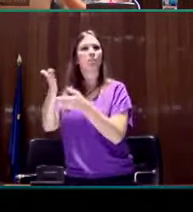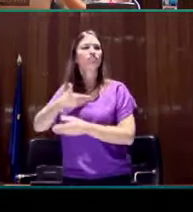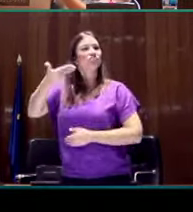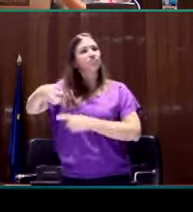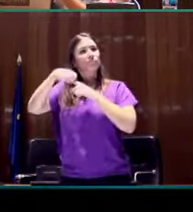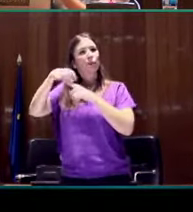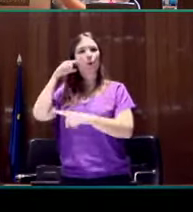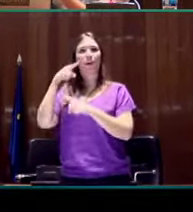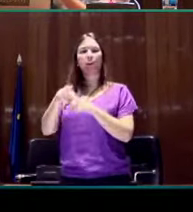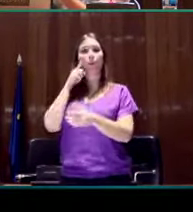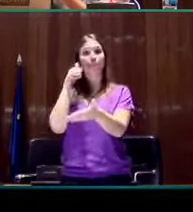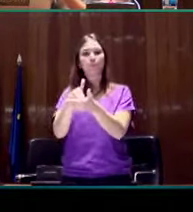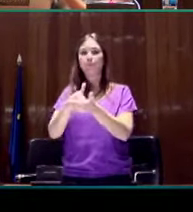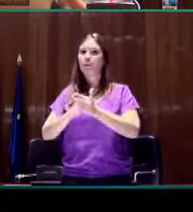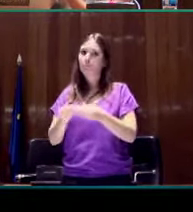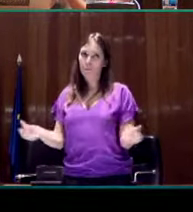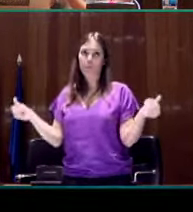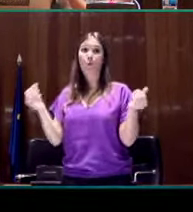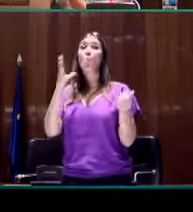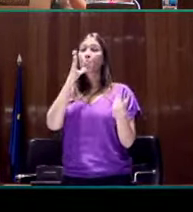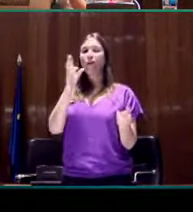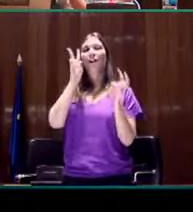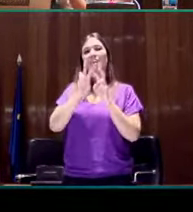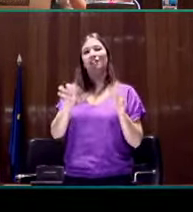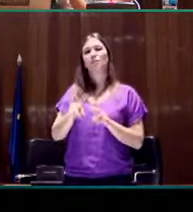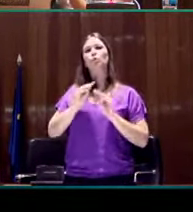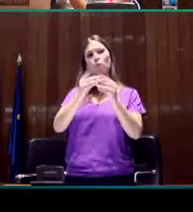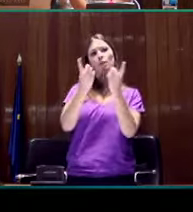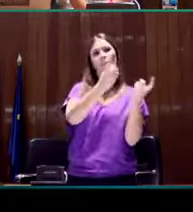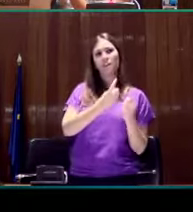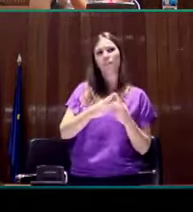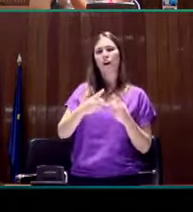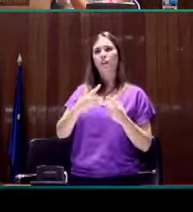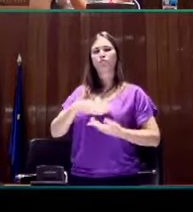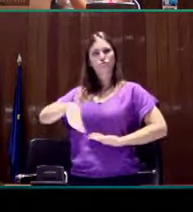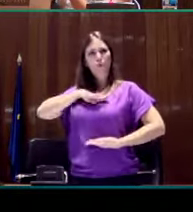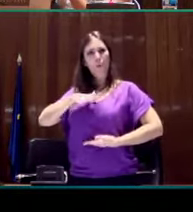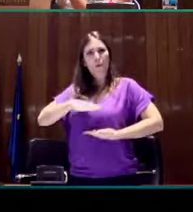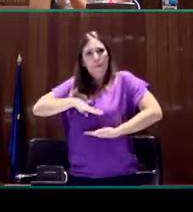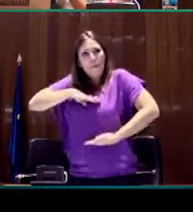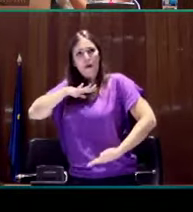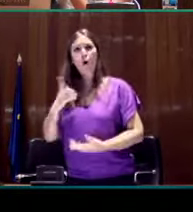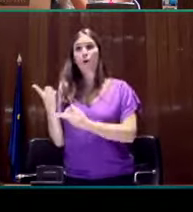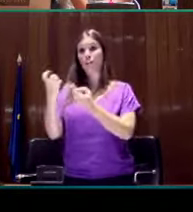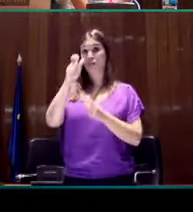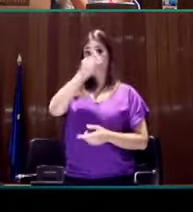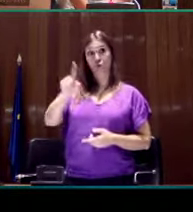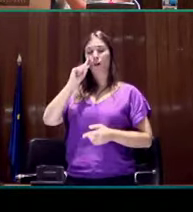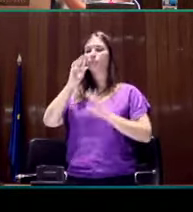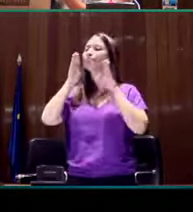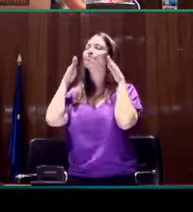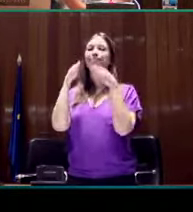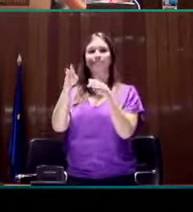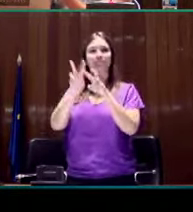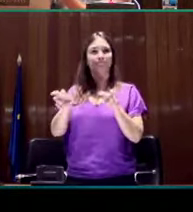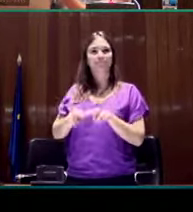para superar estas dificultades. Por ello, hemos analizado las necesidades, carencias, potencialidades y requerimientos de las personas sordas